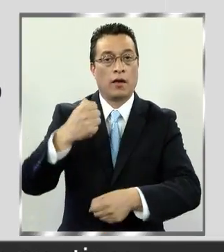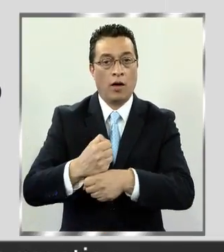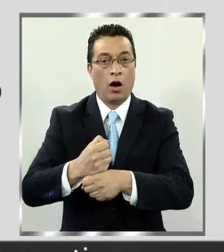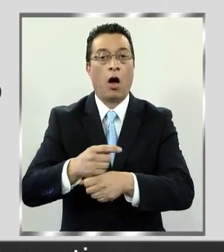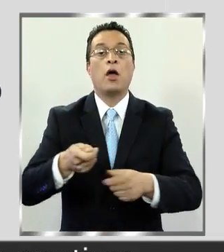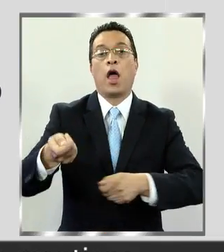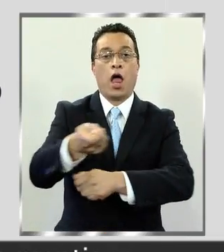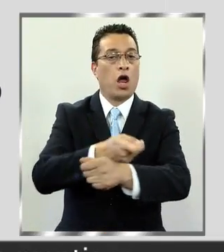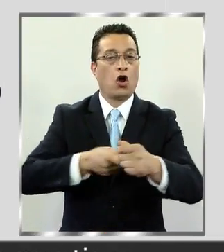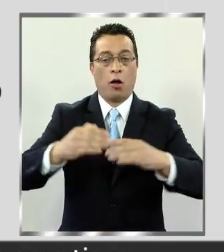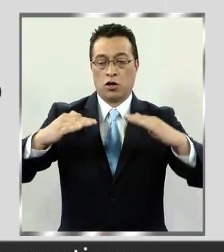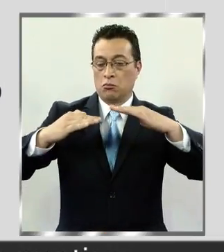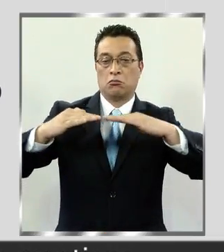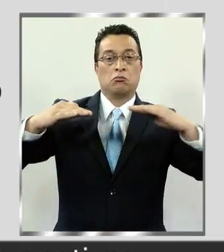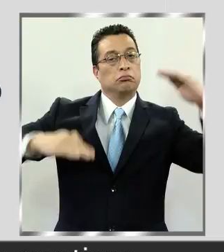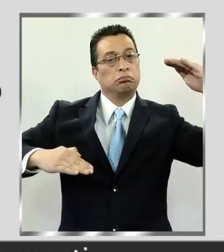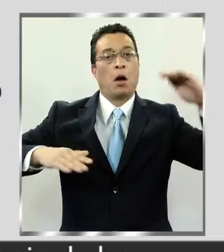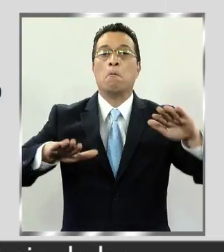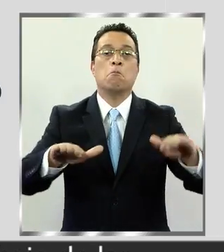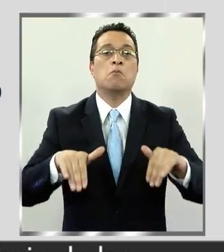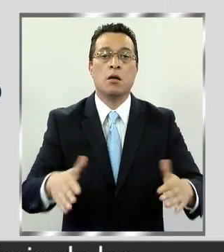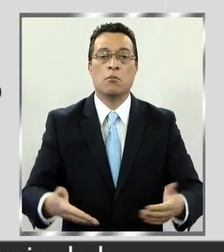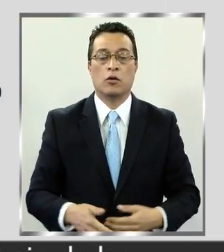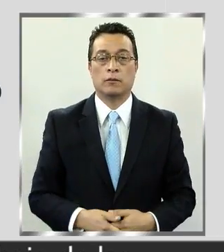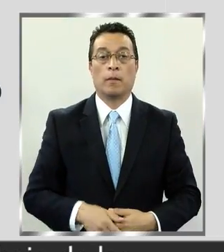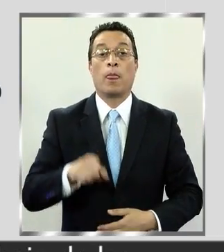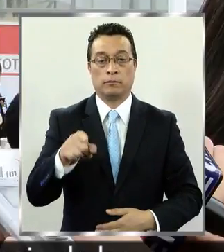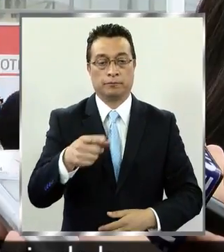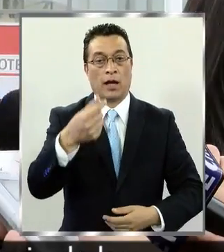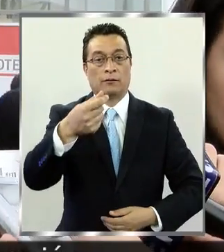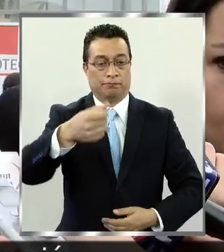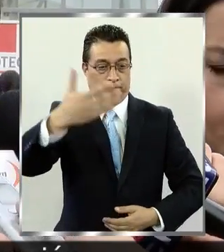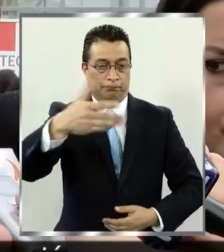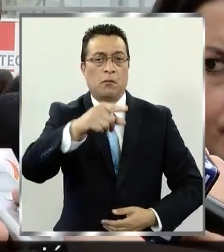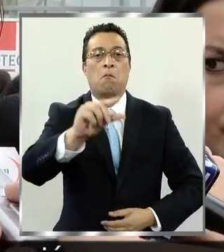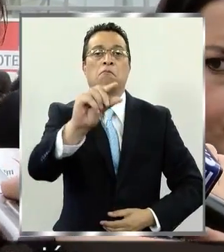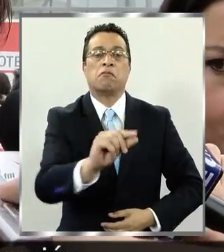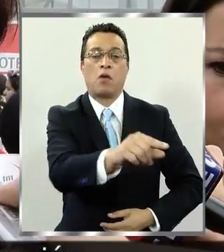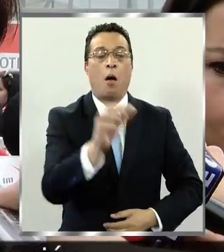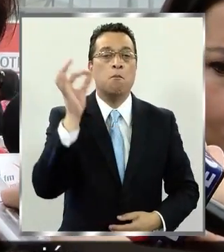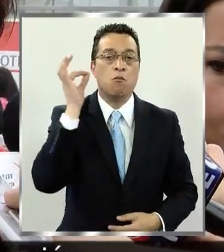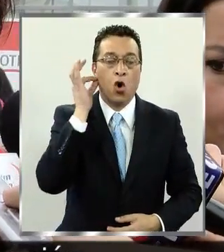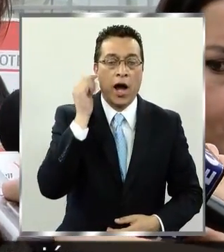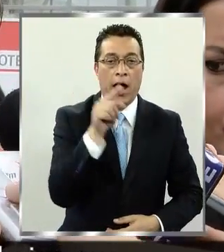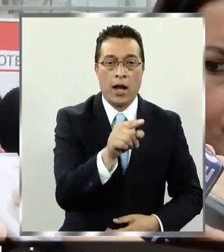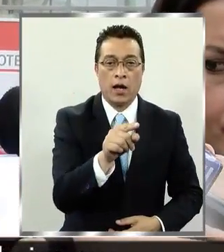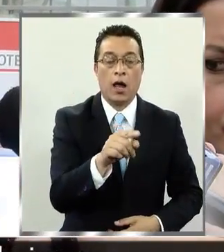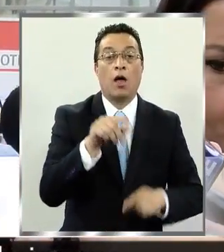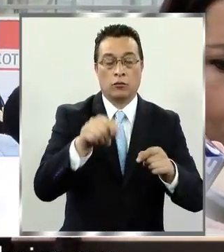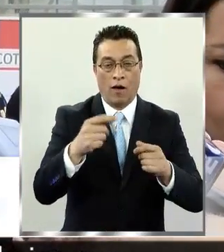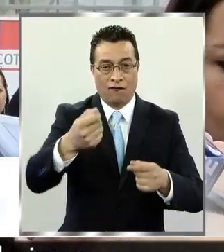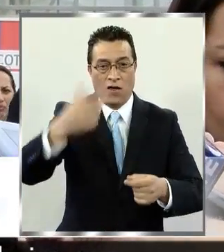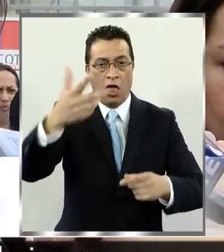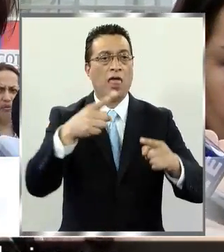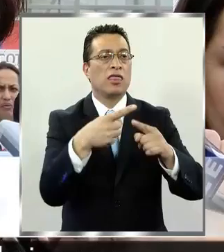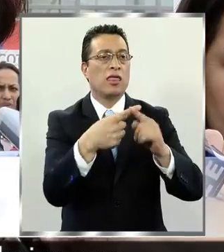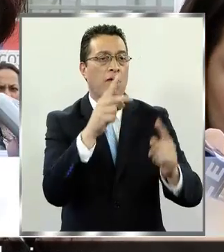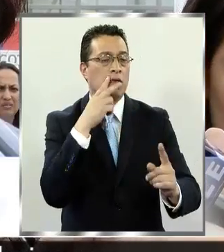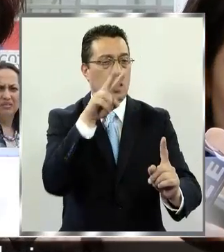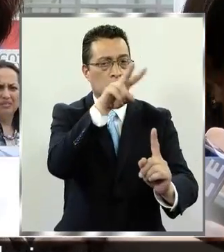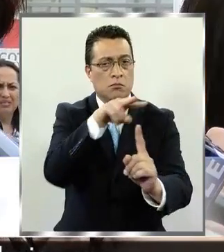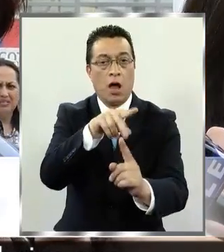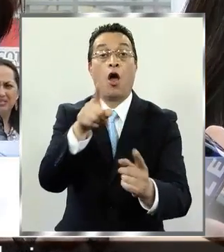la brecha económica con los hombres se mantiene. Hay una subvaloración del trabajo de las mujeres, que hay una valoración totalmente distinta